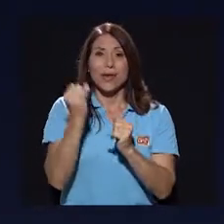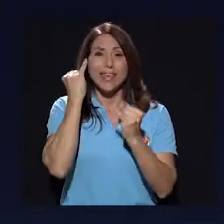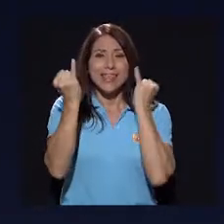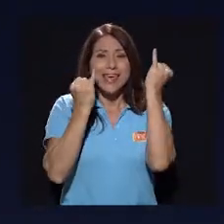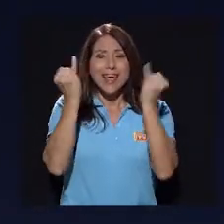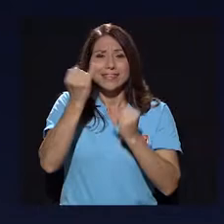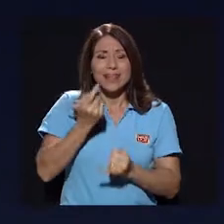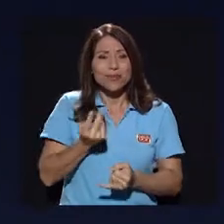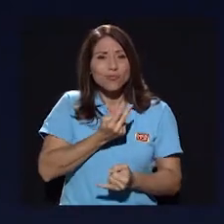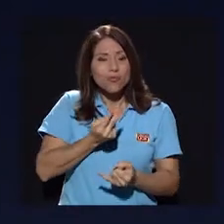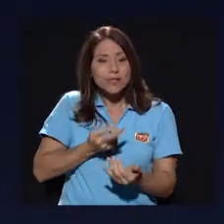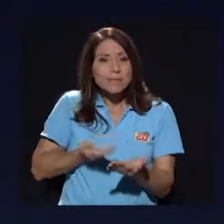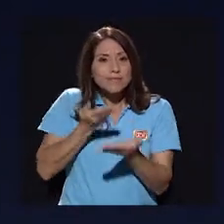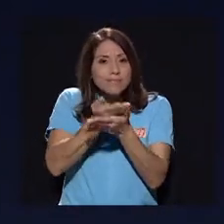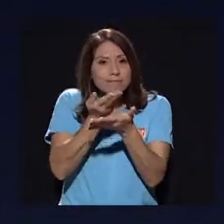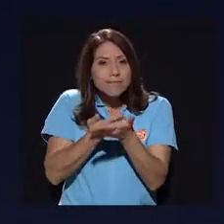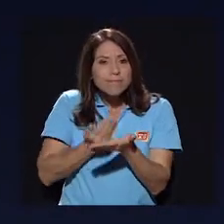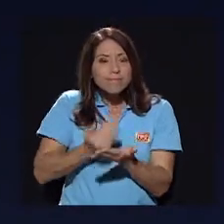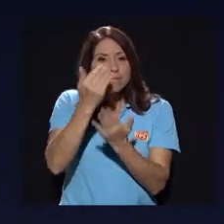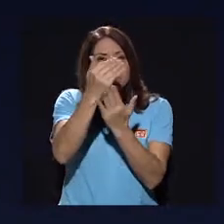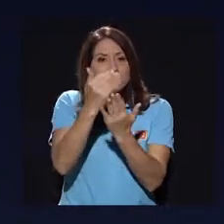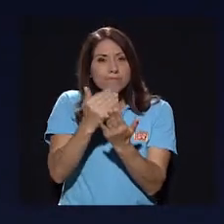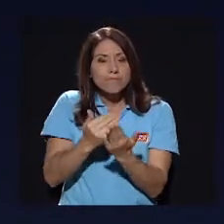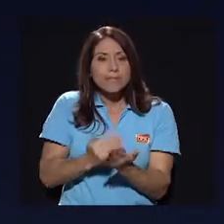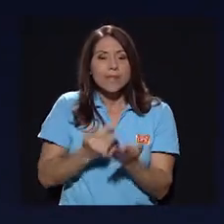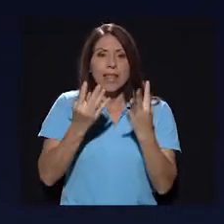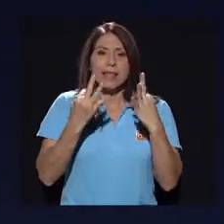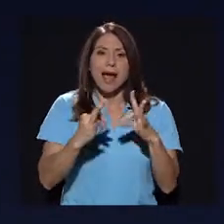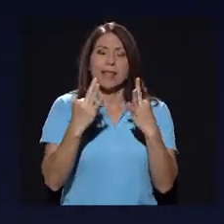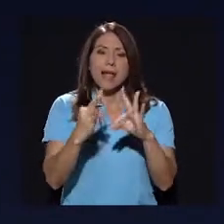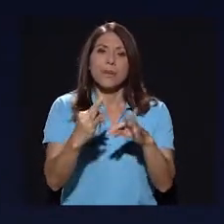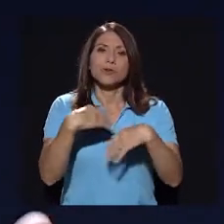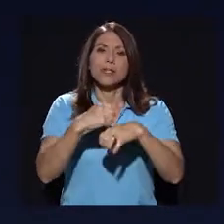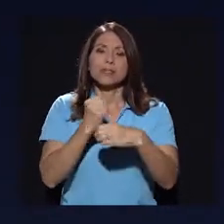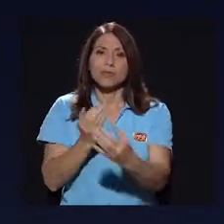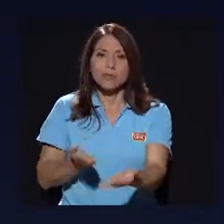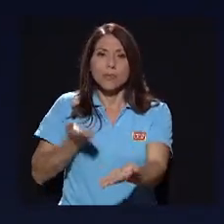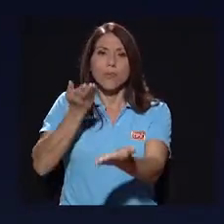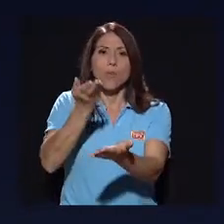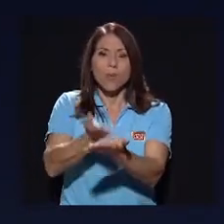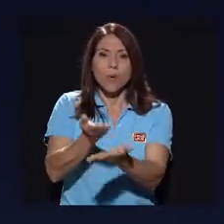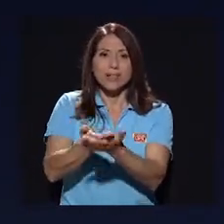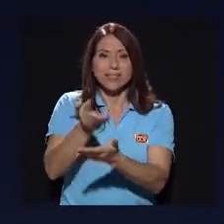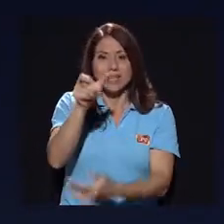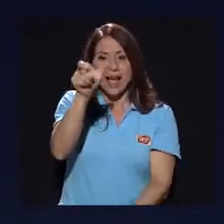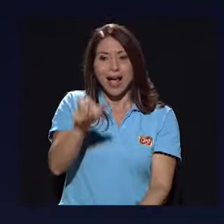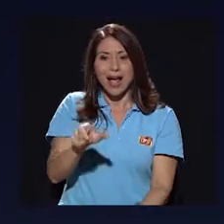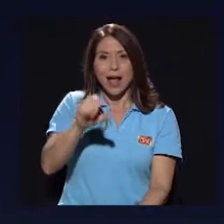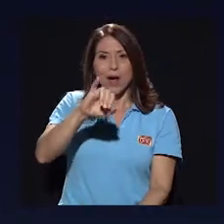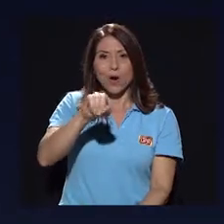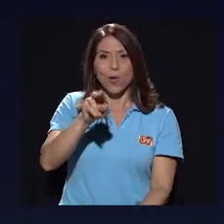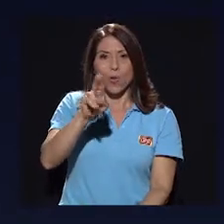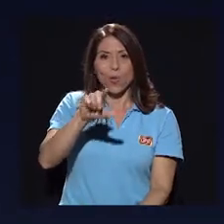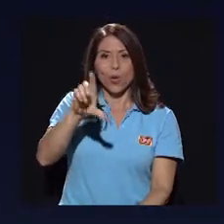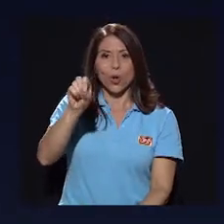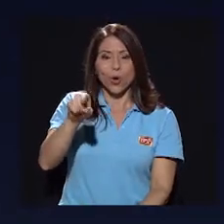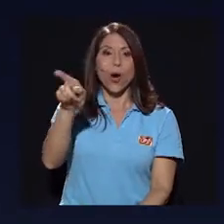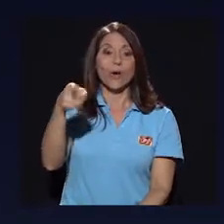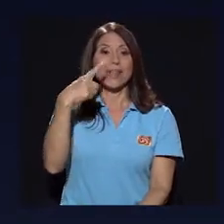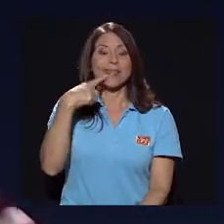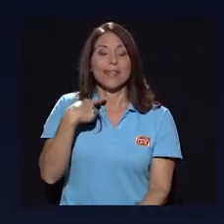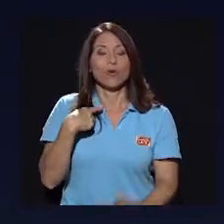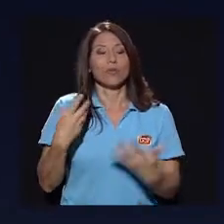ideas que teníamos, ¿verdad? Tratamos de hacerle como una propuesta a Julio, aunque Julio dijo, bueno, nosotros,